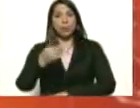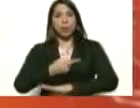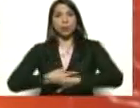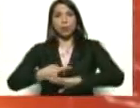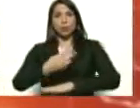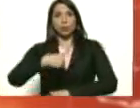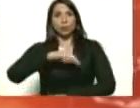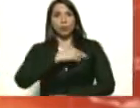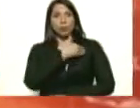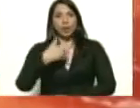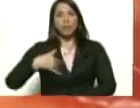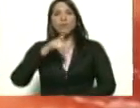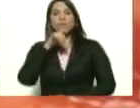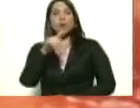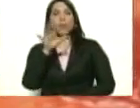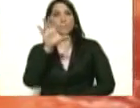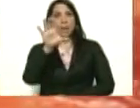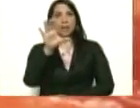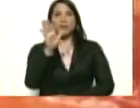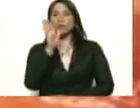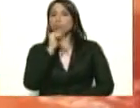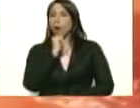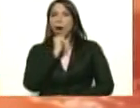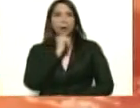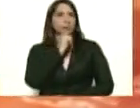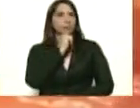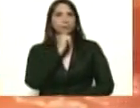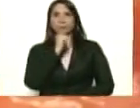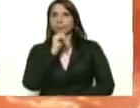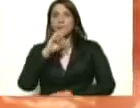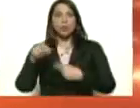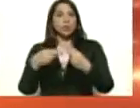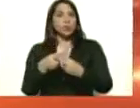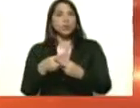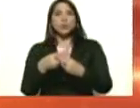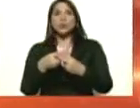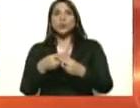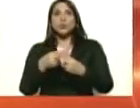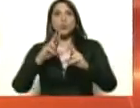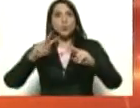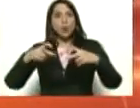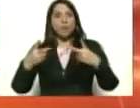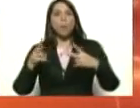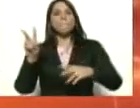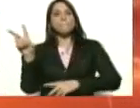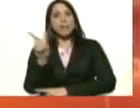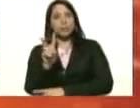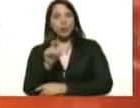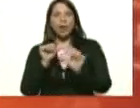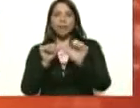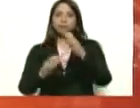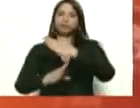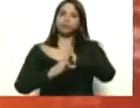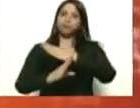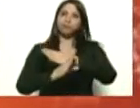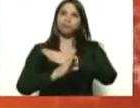queremos informar al país que no se ha detectado ningún caso nuevo. Venezuela se mantiene en